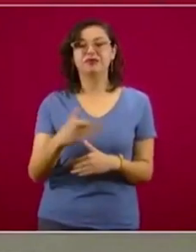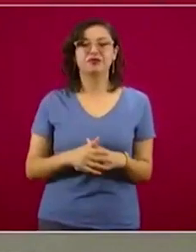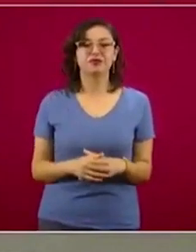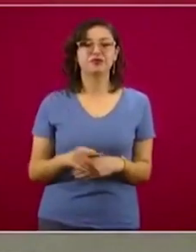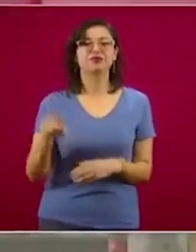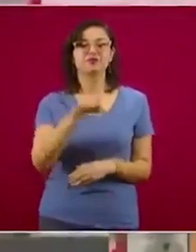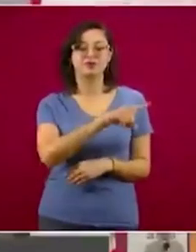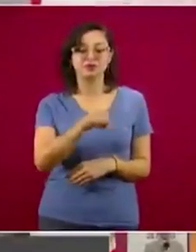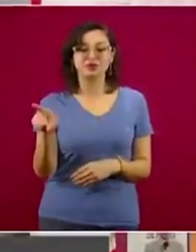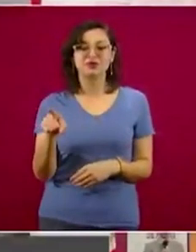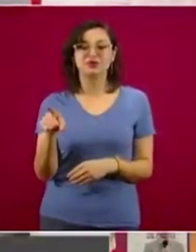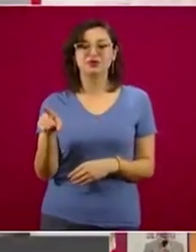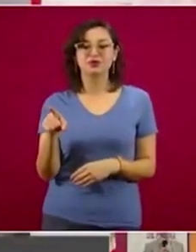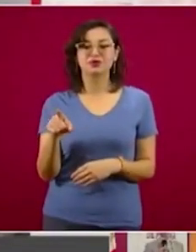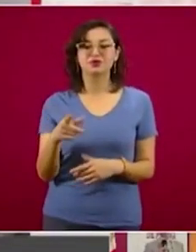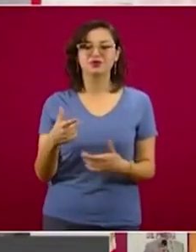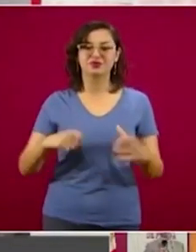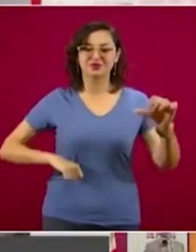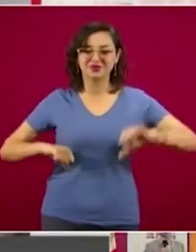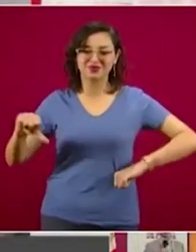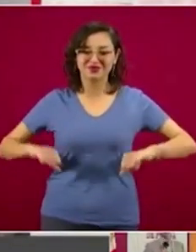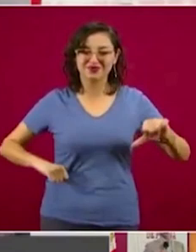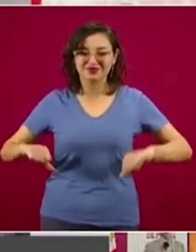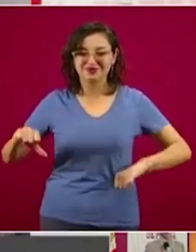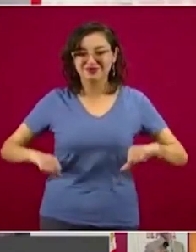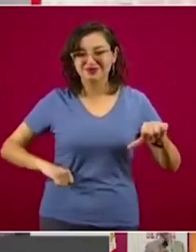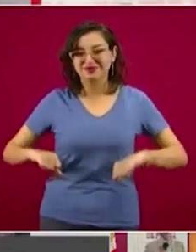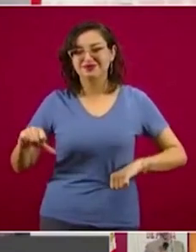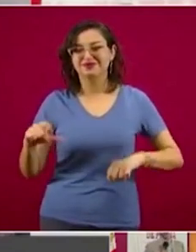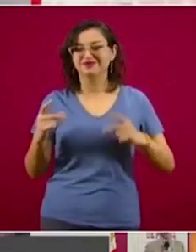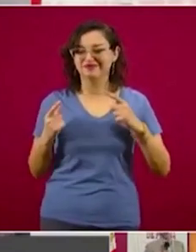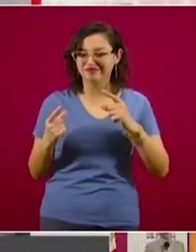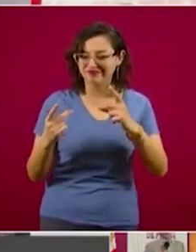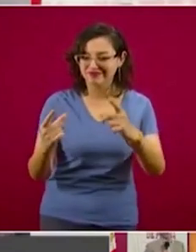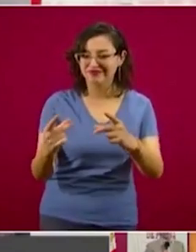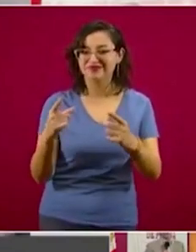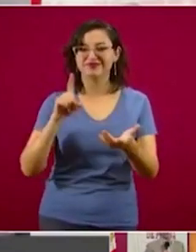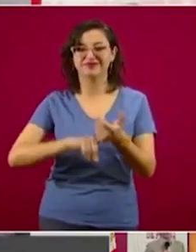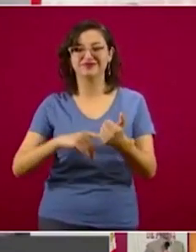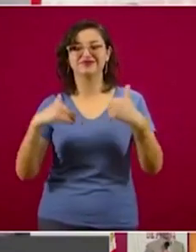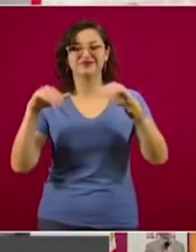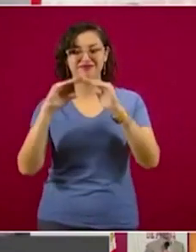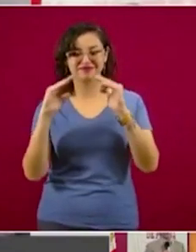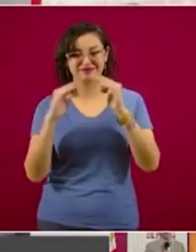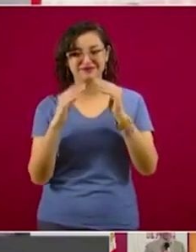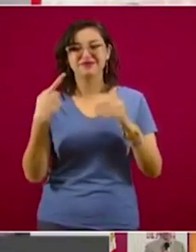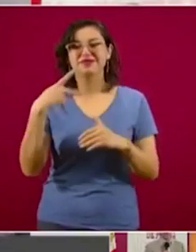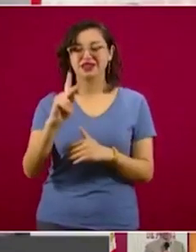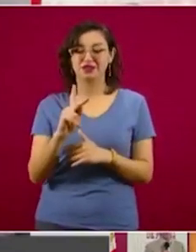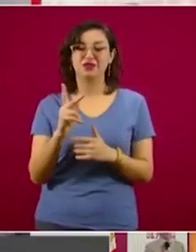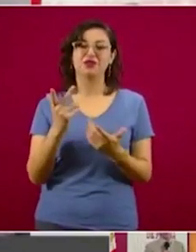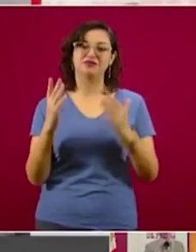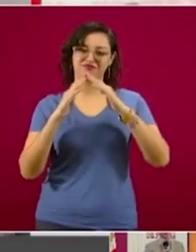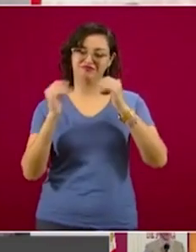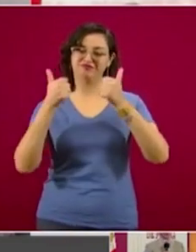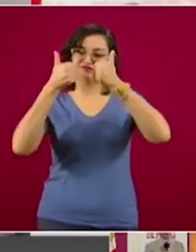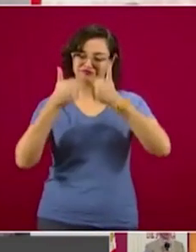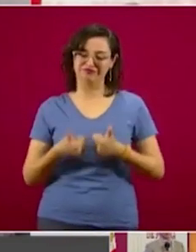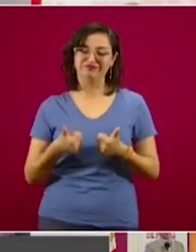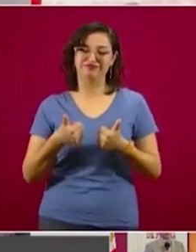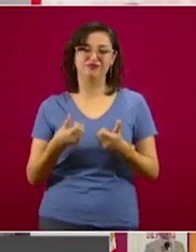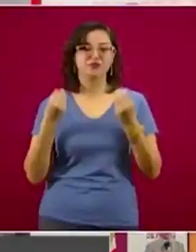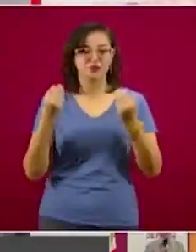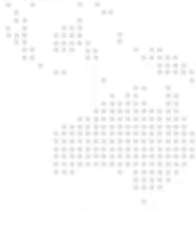mantenerse activas y activos en sus casas, pero dentro de sus casas, por quedarse en casas.